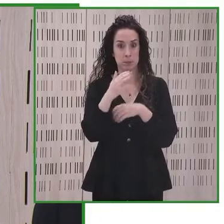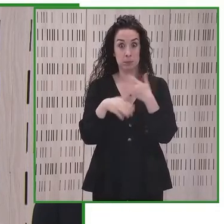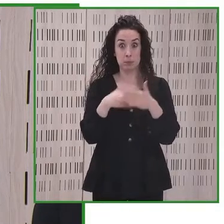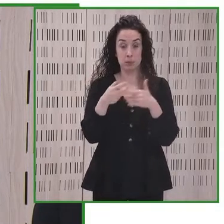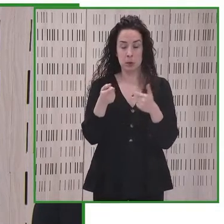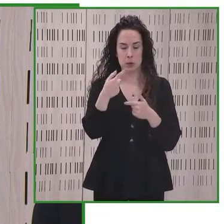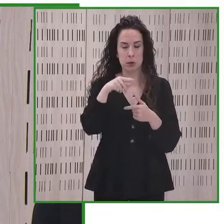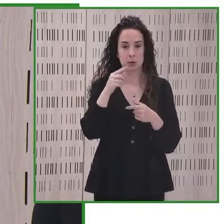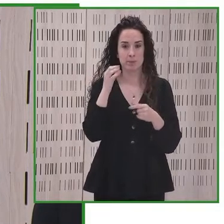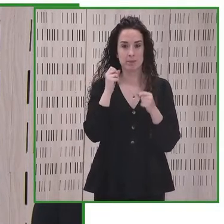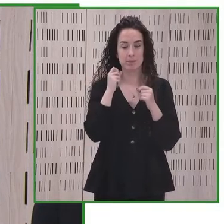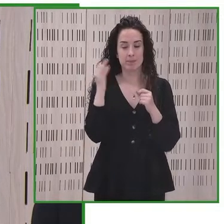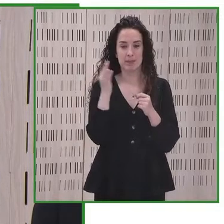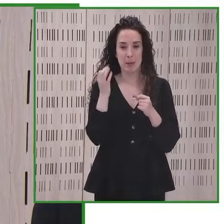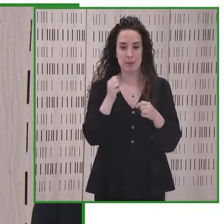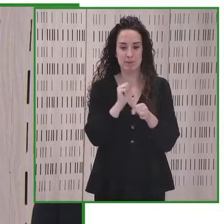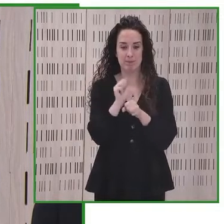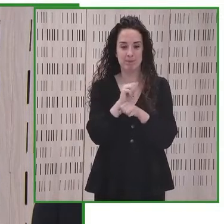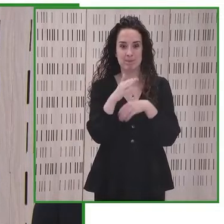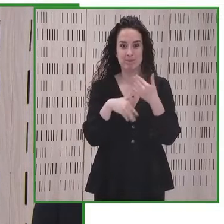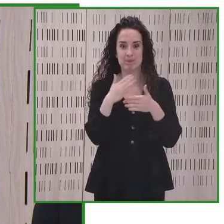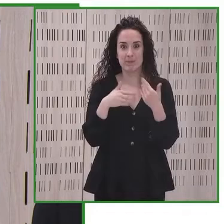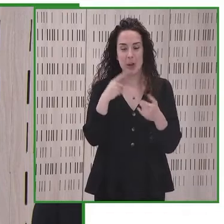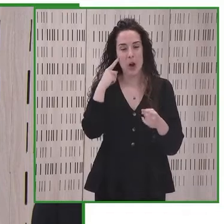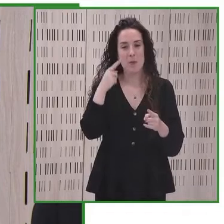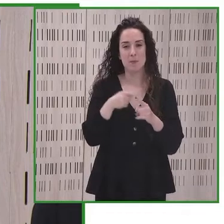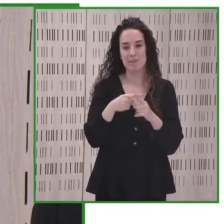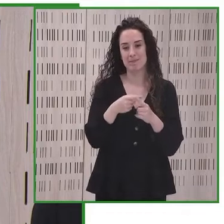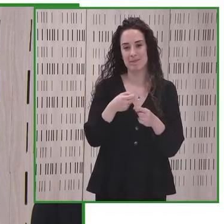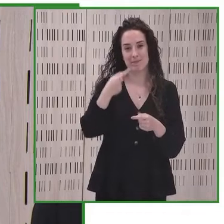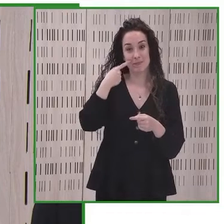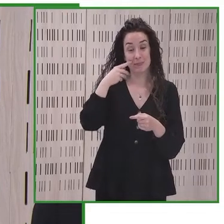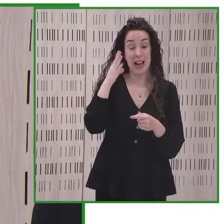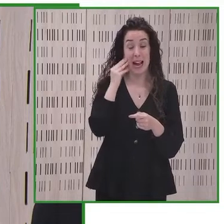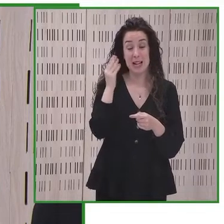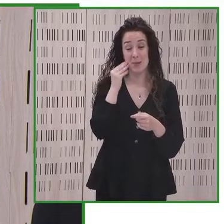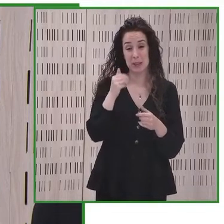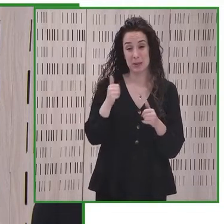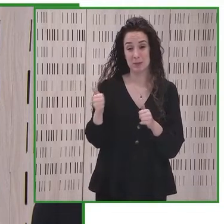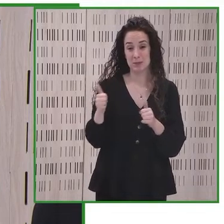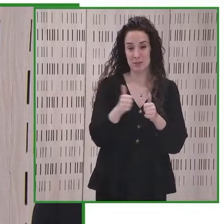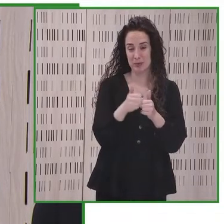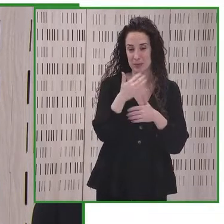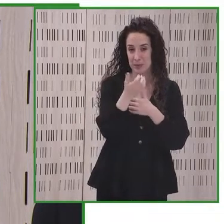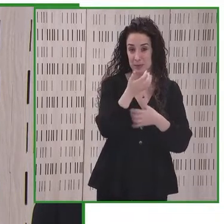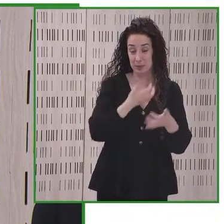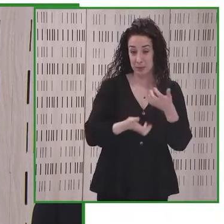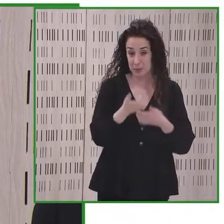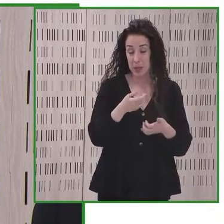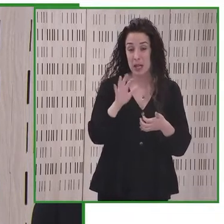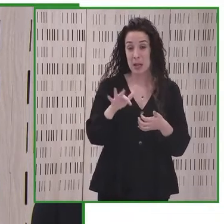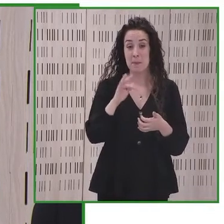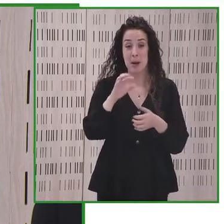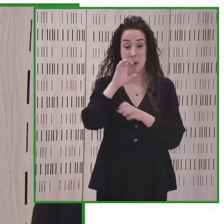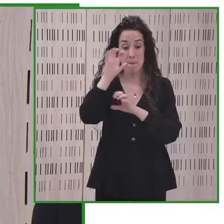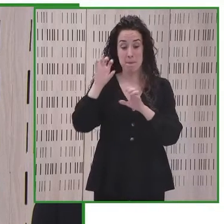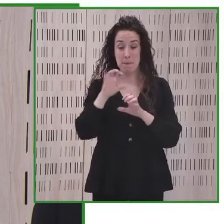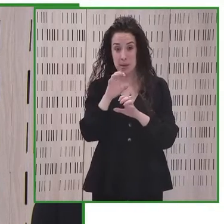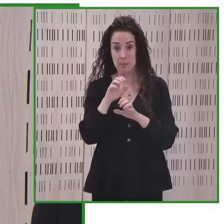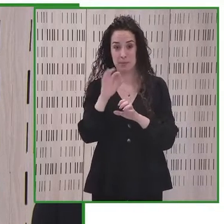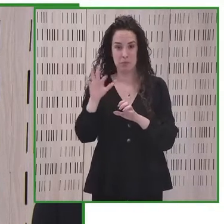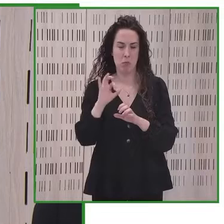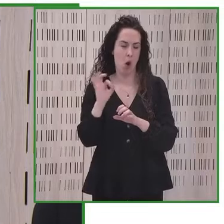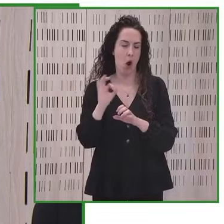alerta continua, generar y compartir experiencias conjuntas y superar barreras, fronteras y disciplinas.